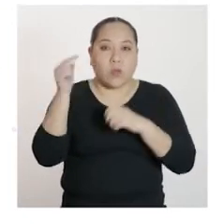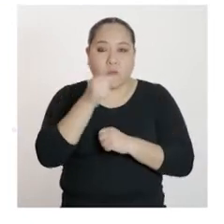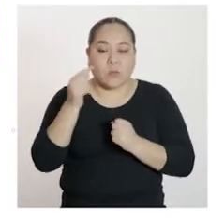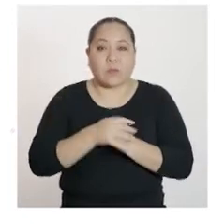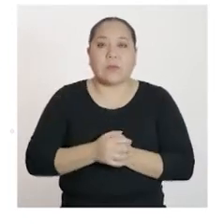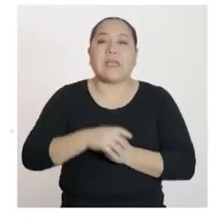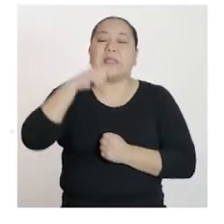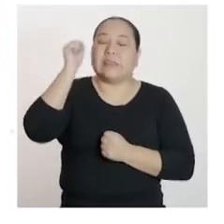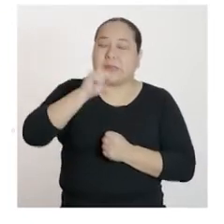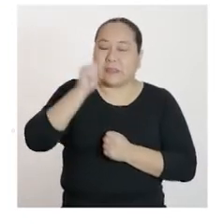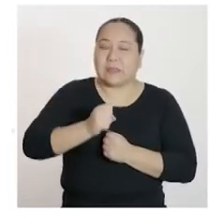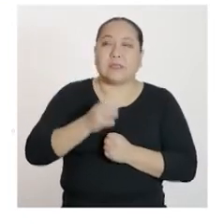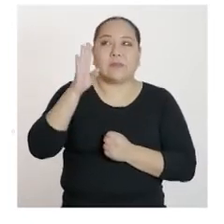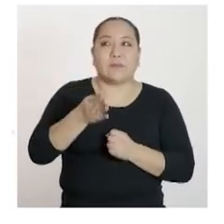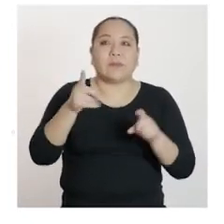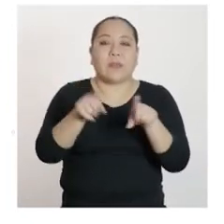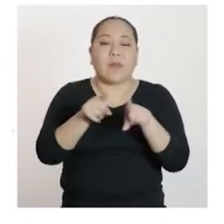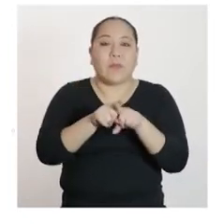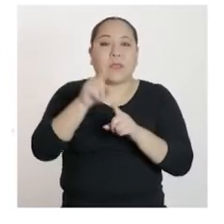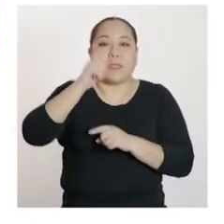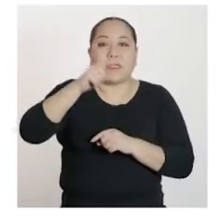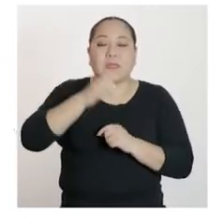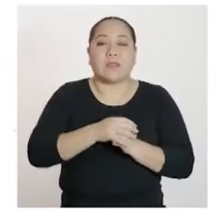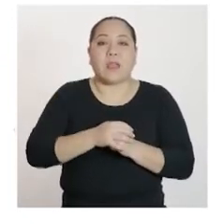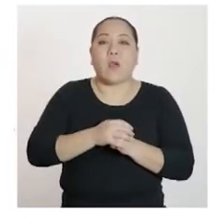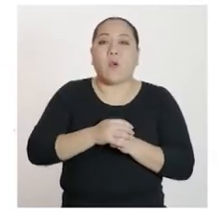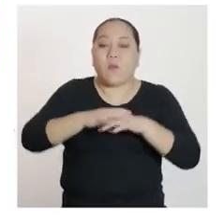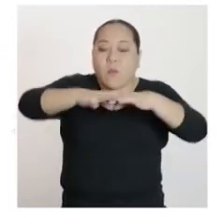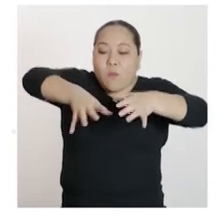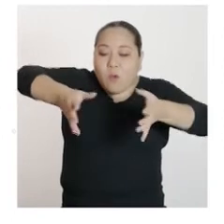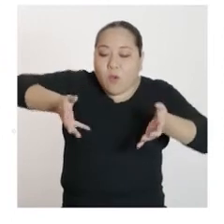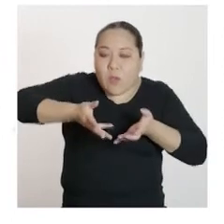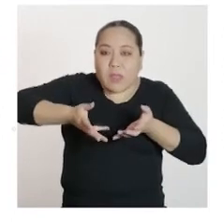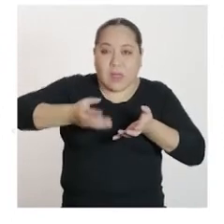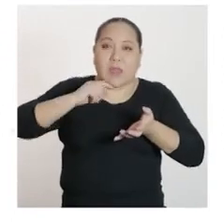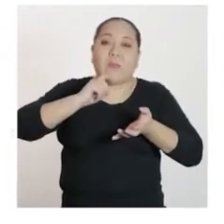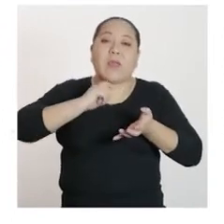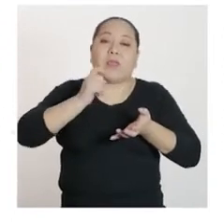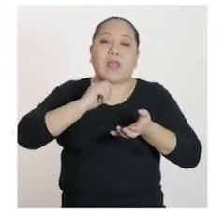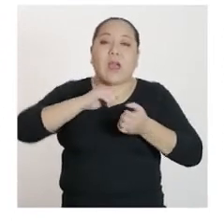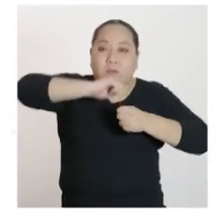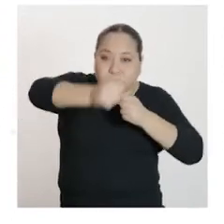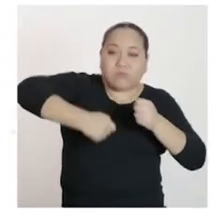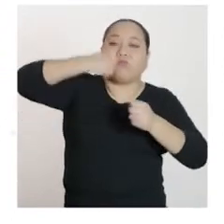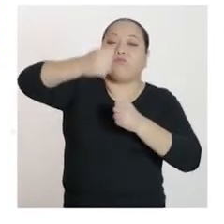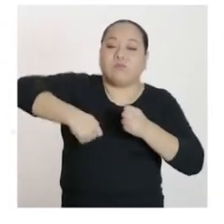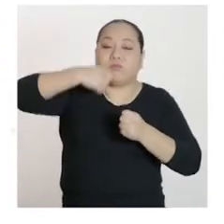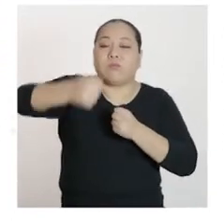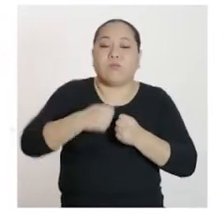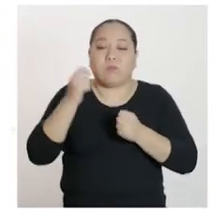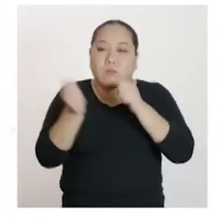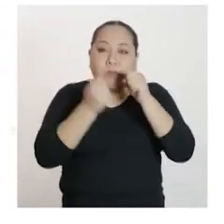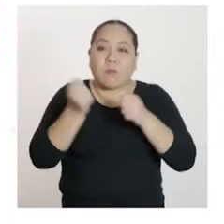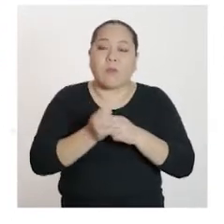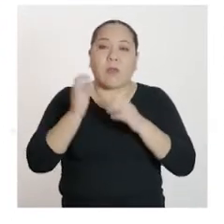Sirvo. Además, se requiere un molde de metal con recubrimiento de zinc para la fabricación